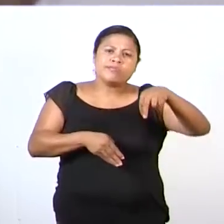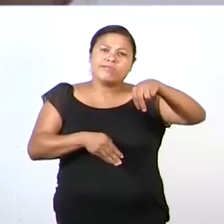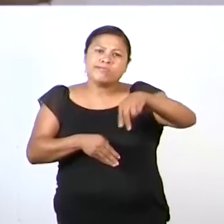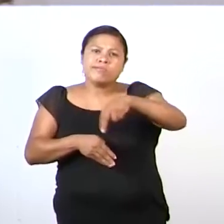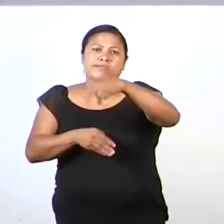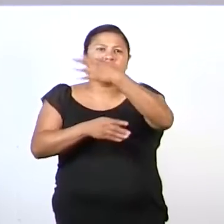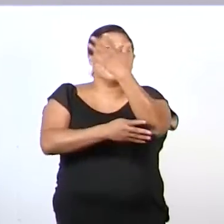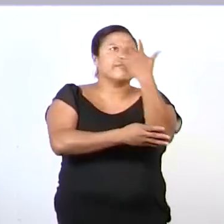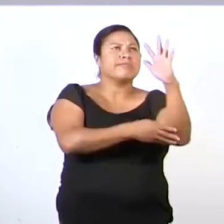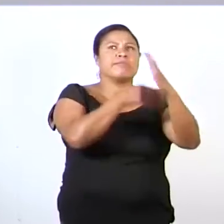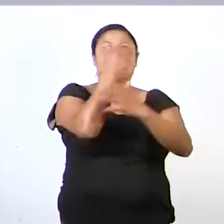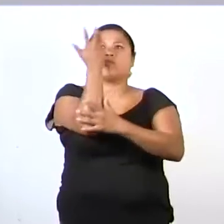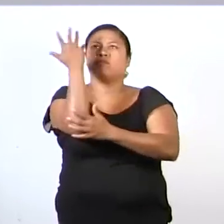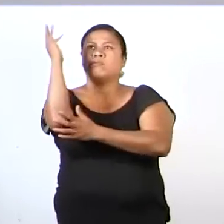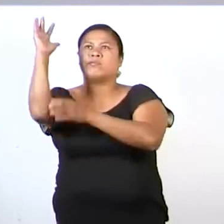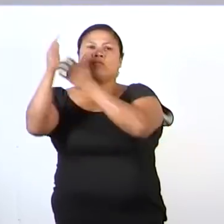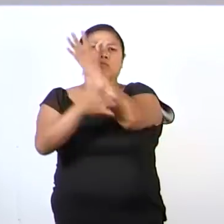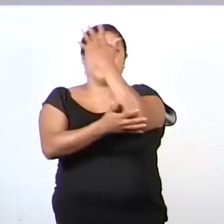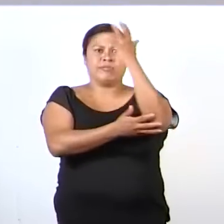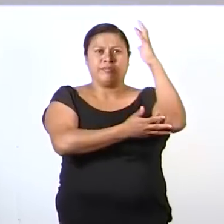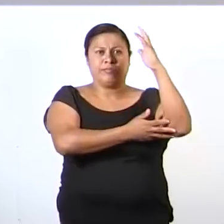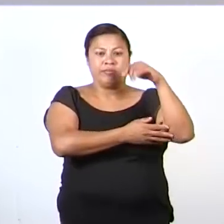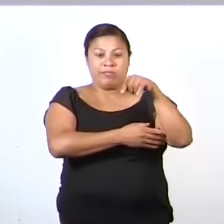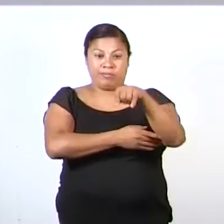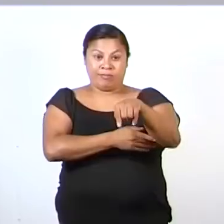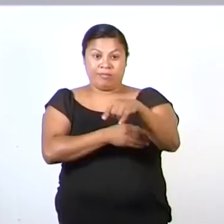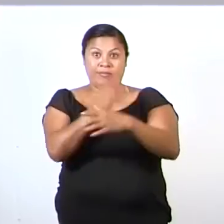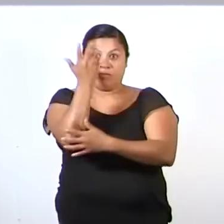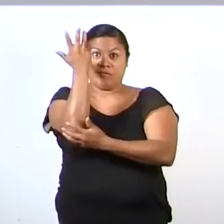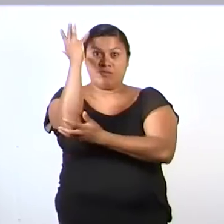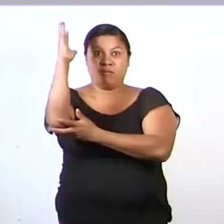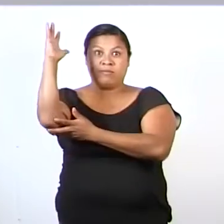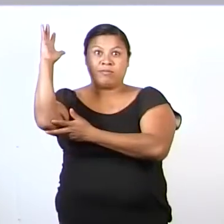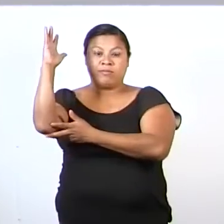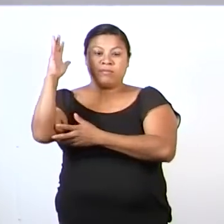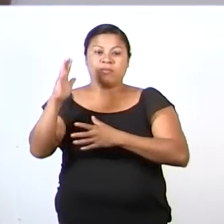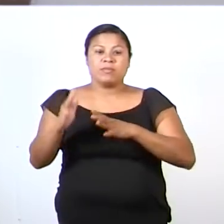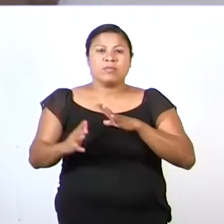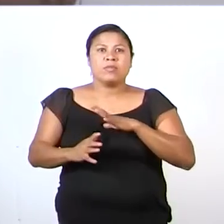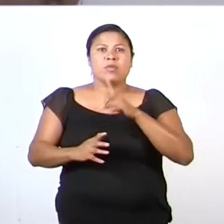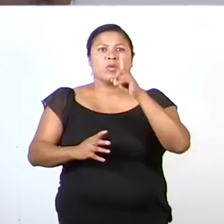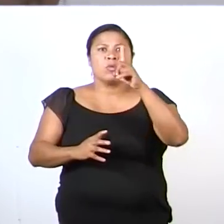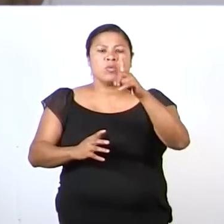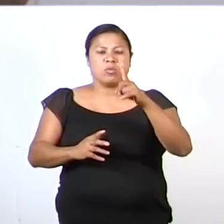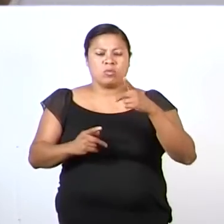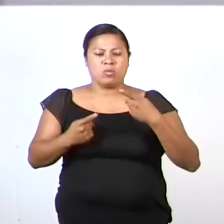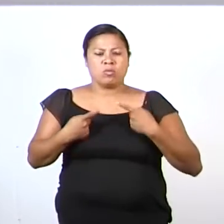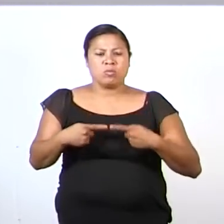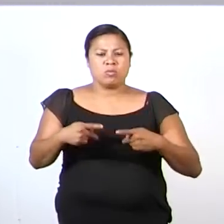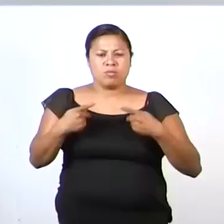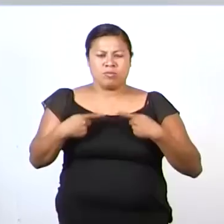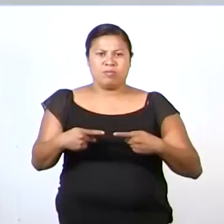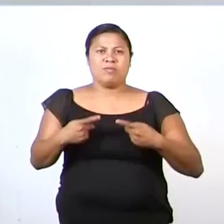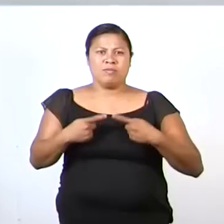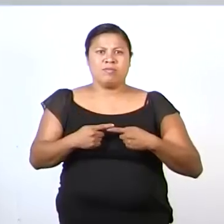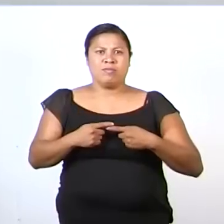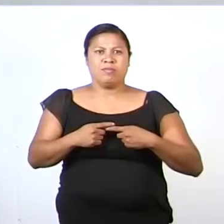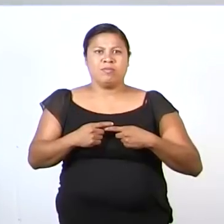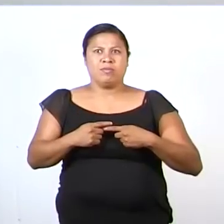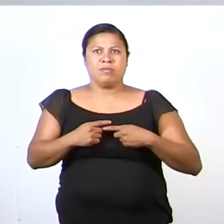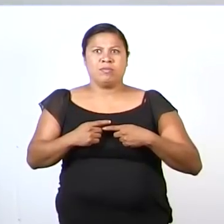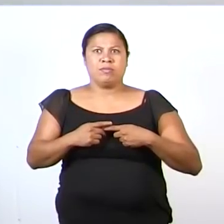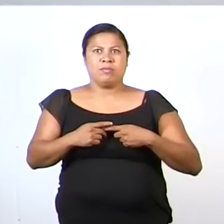selva. En la selva encontraron a un nativo de la isla, el cual